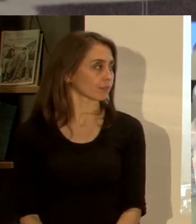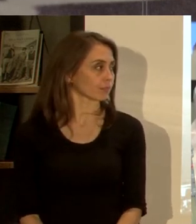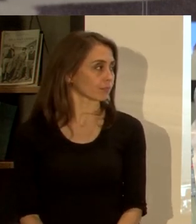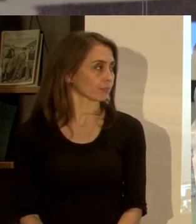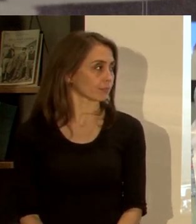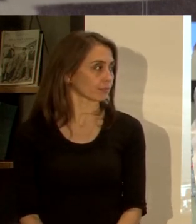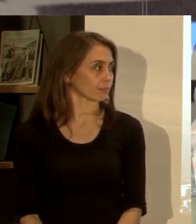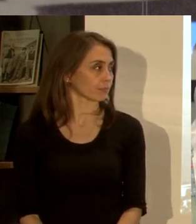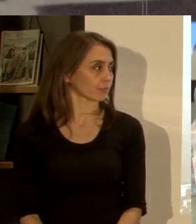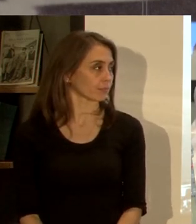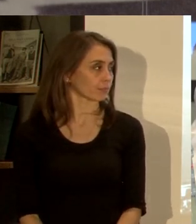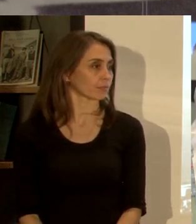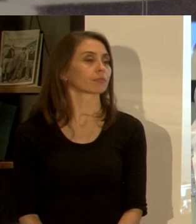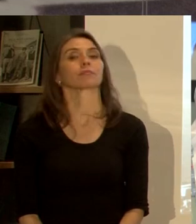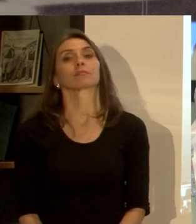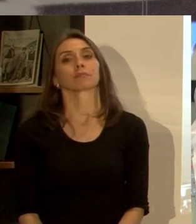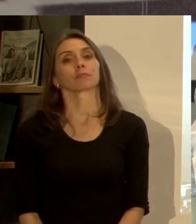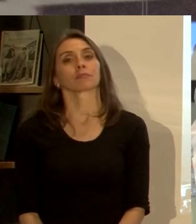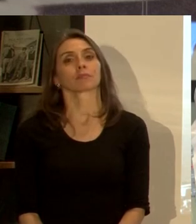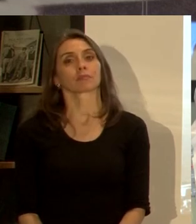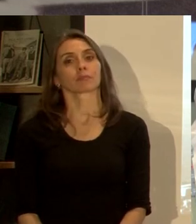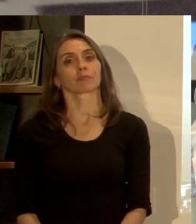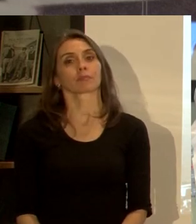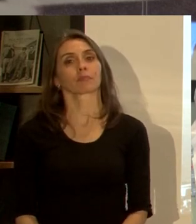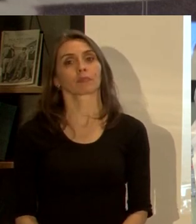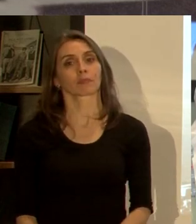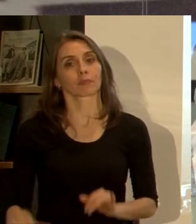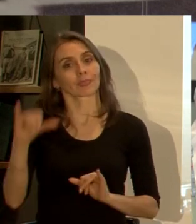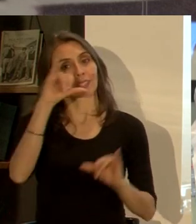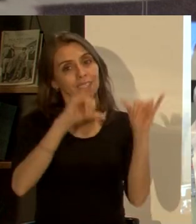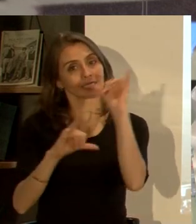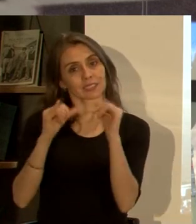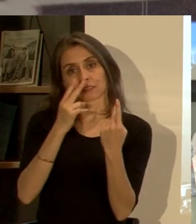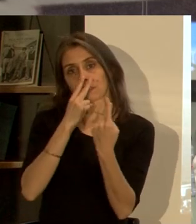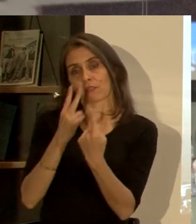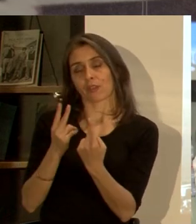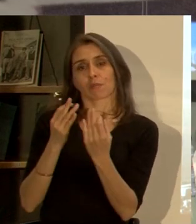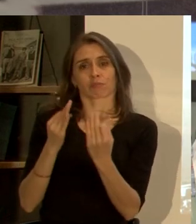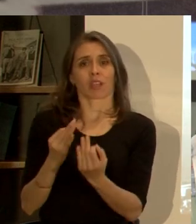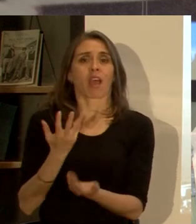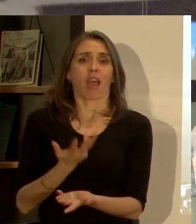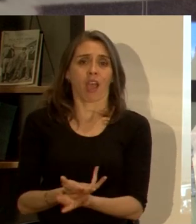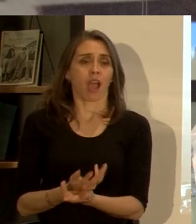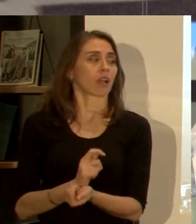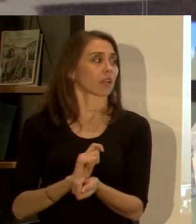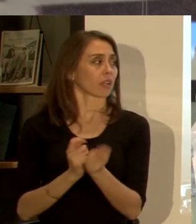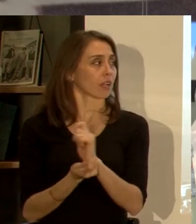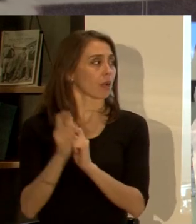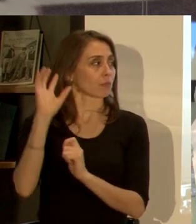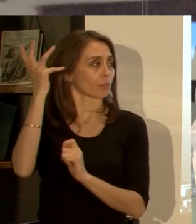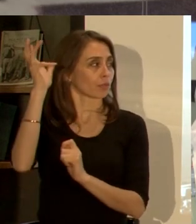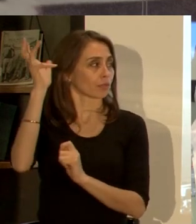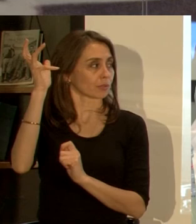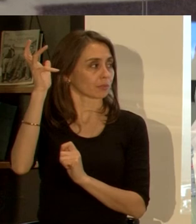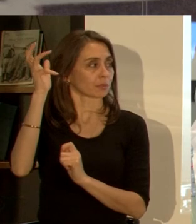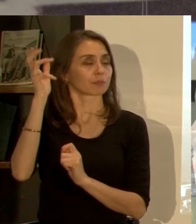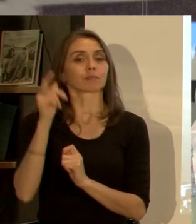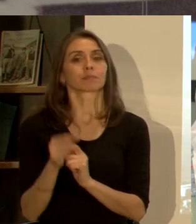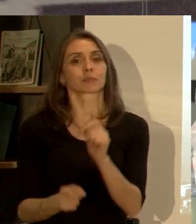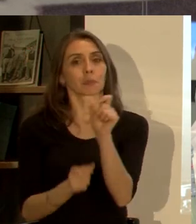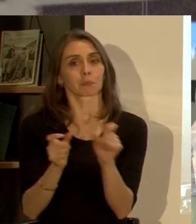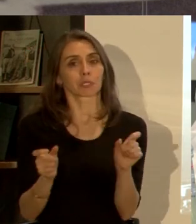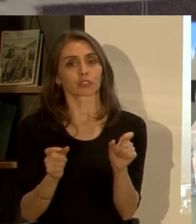desde el punto desde el punto de vista de la ciencia creo que el tema no tiene mayor discusión absolutamente quien esté todavía